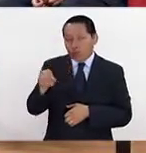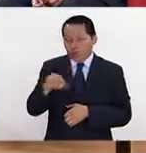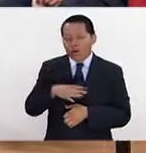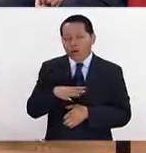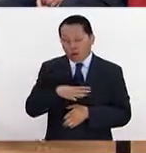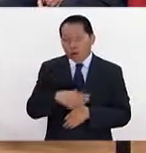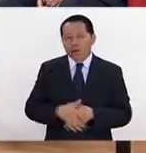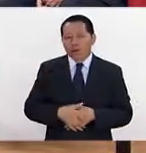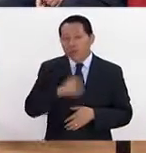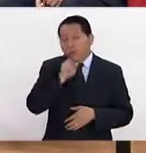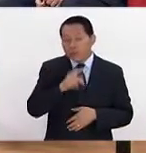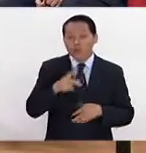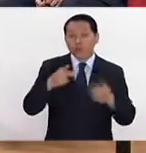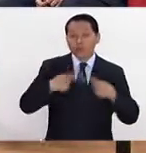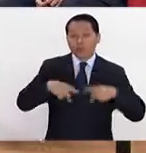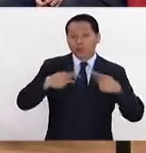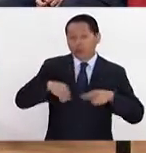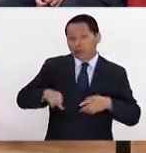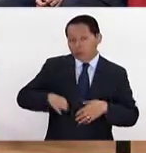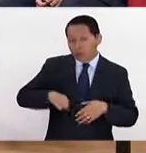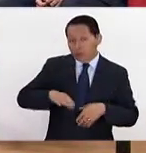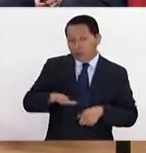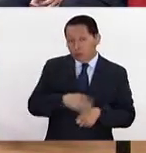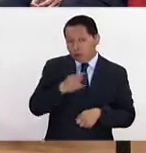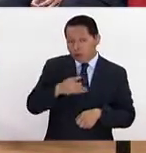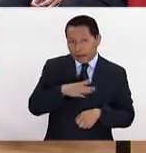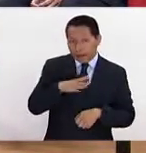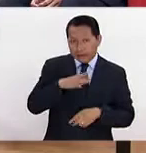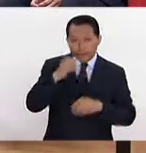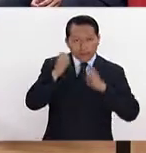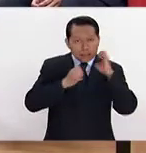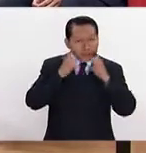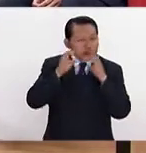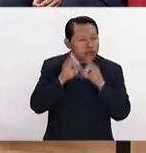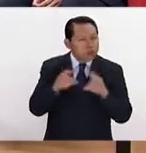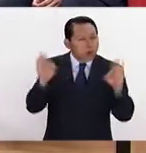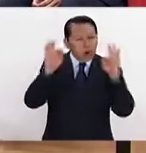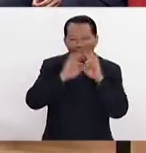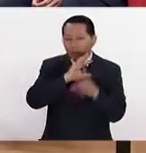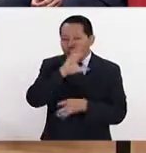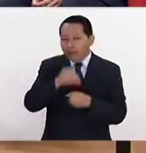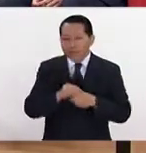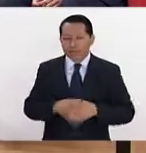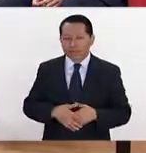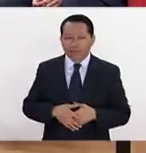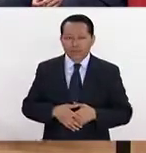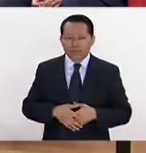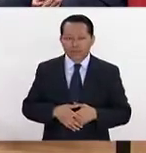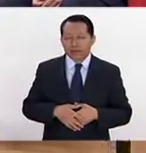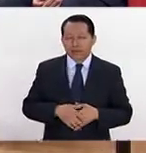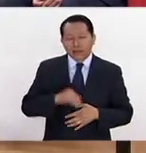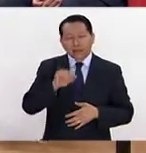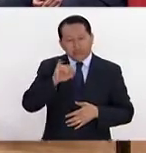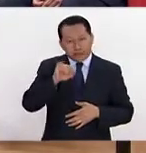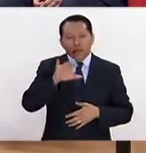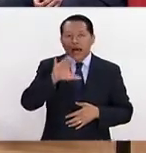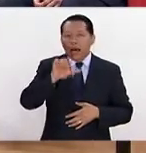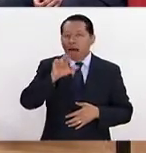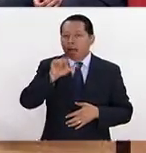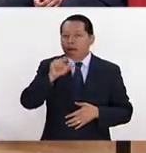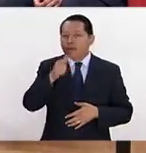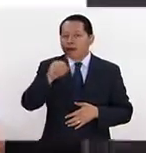público se interese porque es una exposición muy importante desde todos los puntos de vista. Así es, bueno, Caraballo fue,